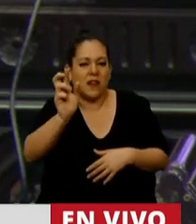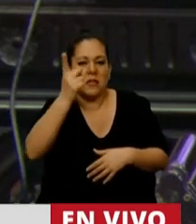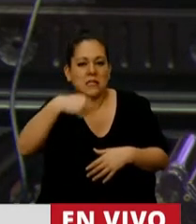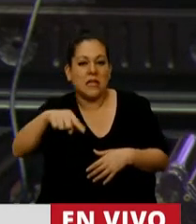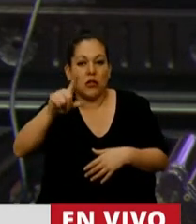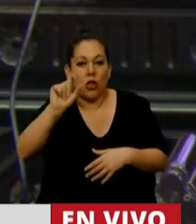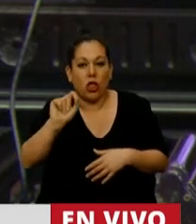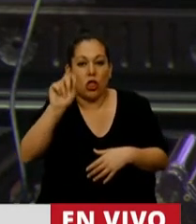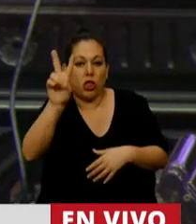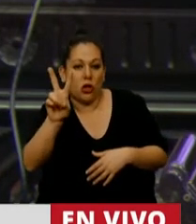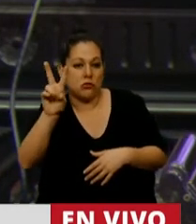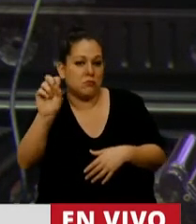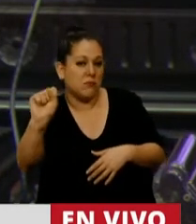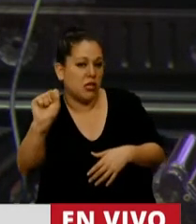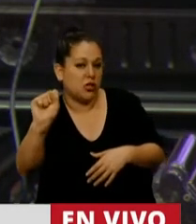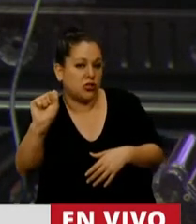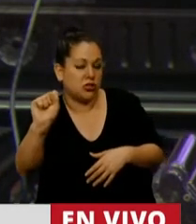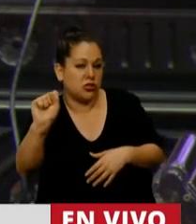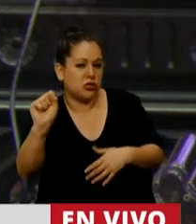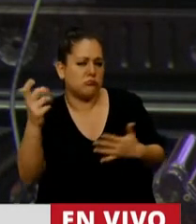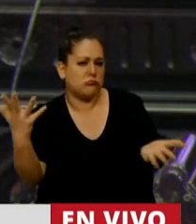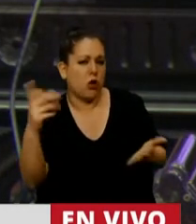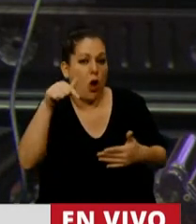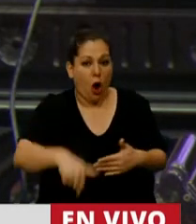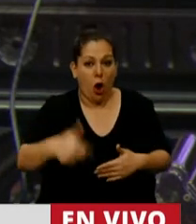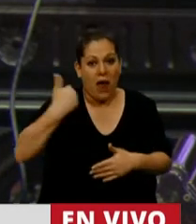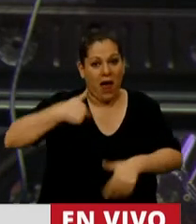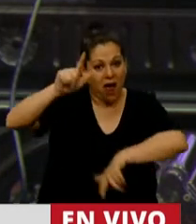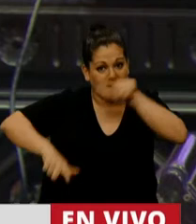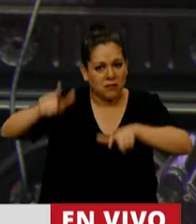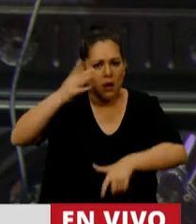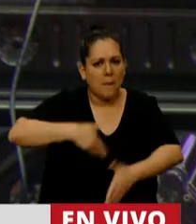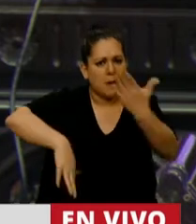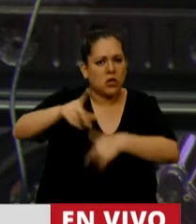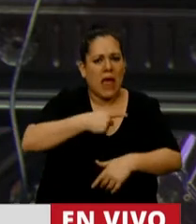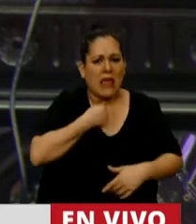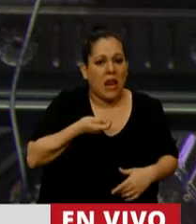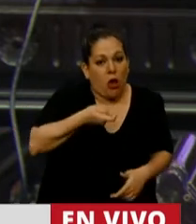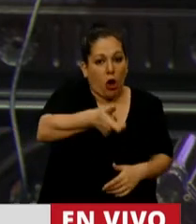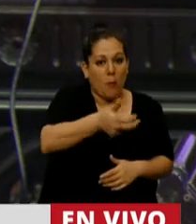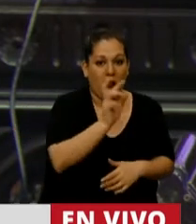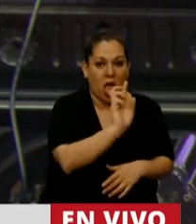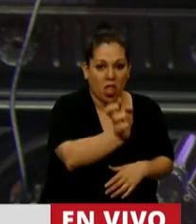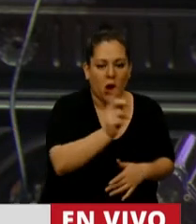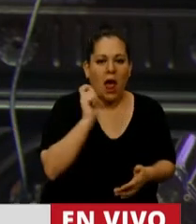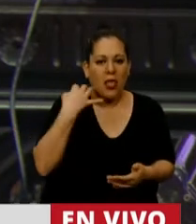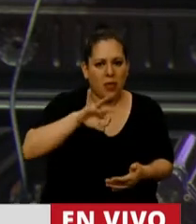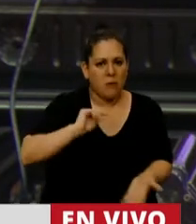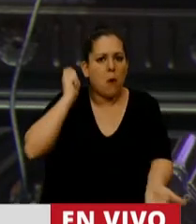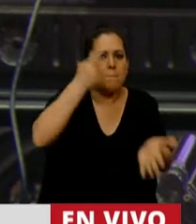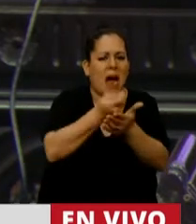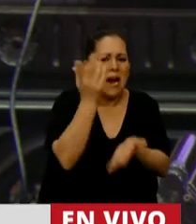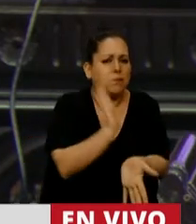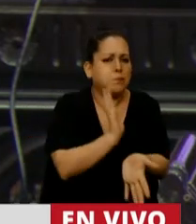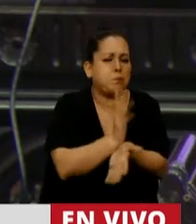pesos, pero hoy la mayoría de los argentinos que quieren acceder a esta moneda estadounidense, tenemos que pagar casi el